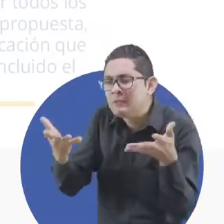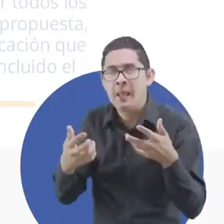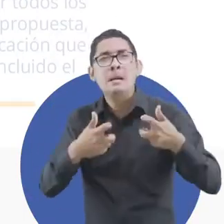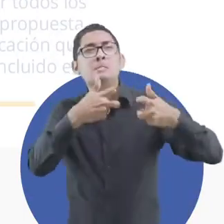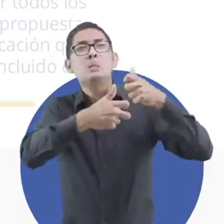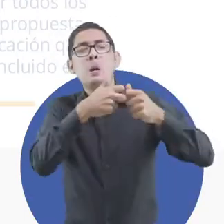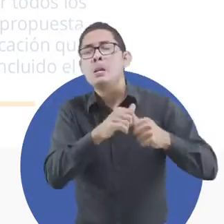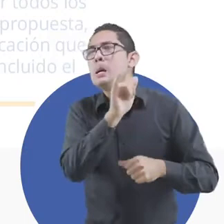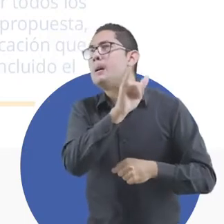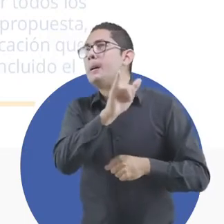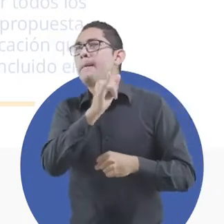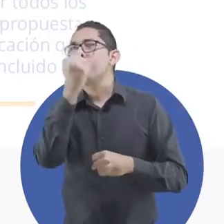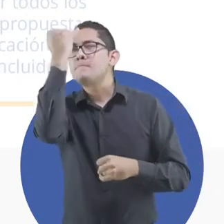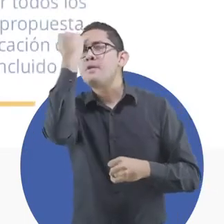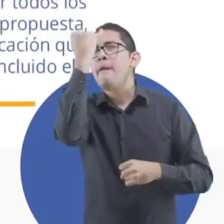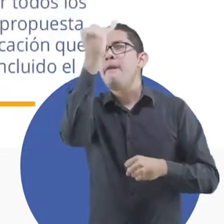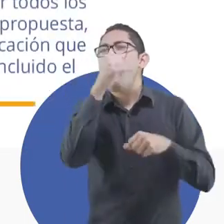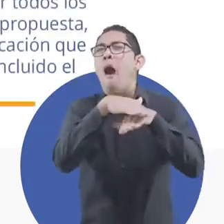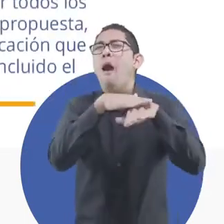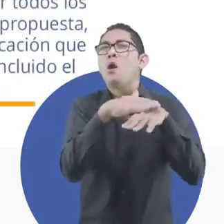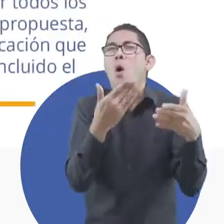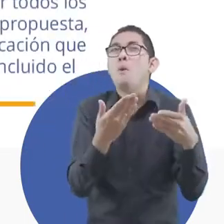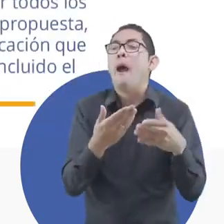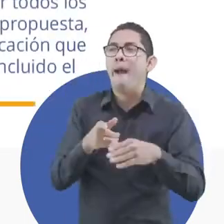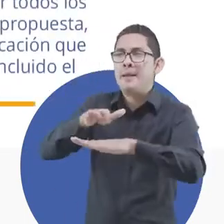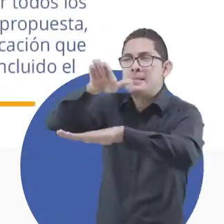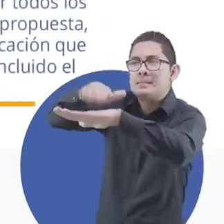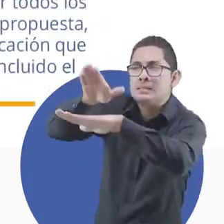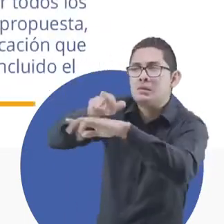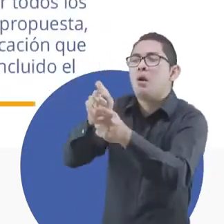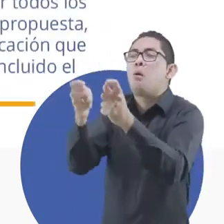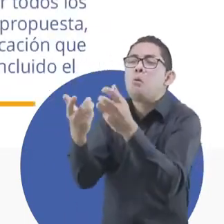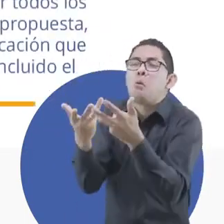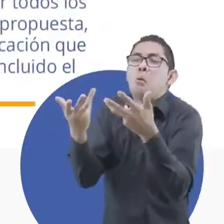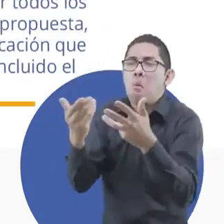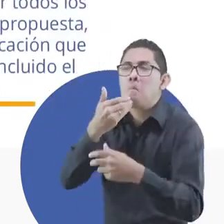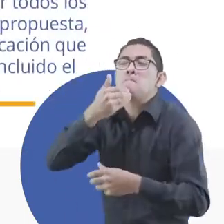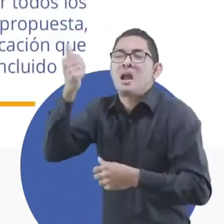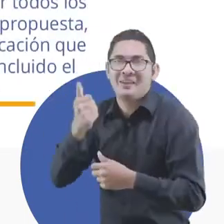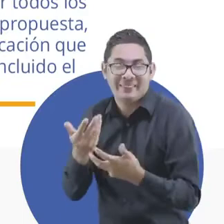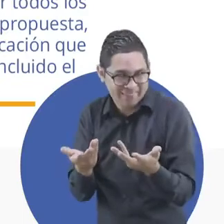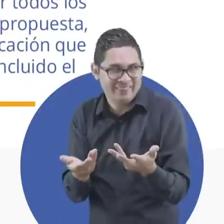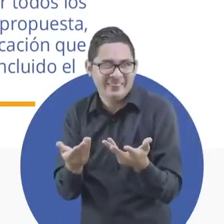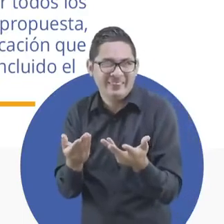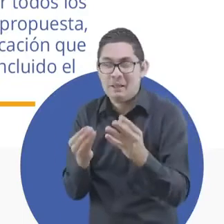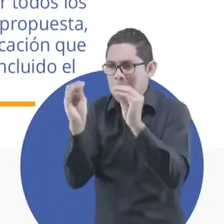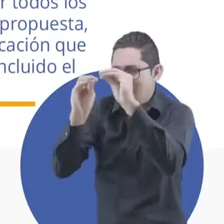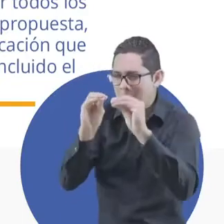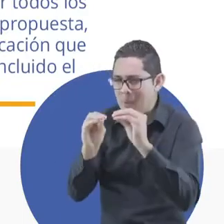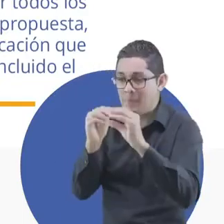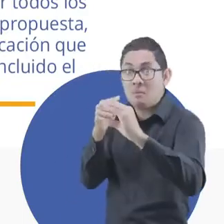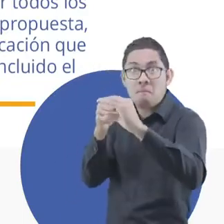la solución y el resultado que esperas. Luego de completar todos los campos y enviar la propuesta, recibirás una notificación